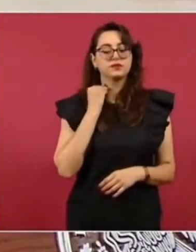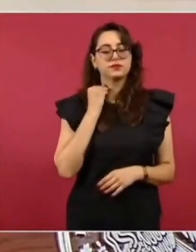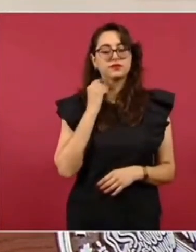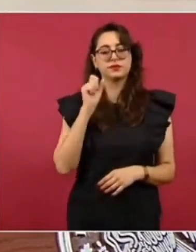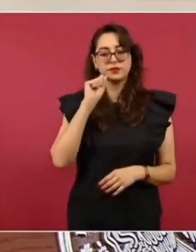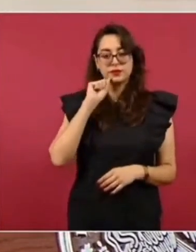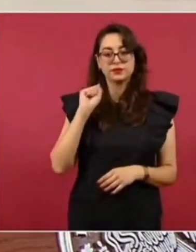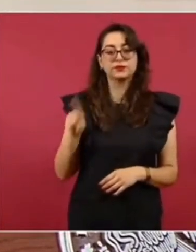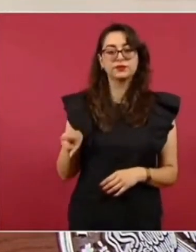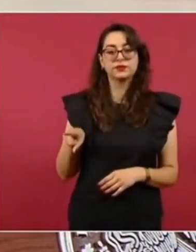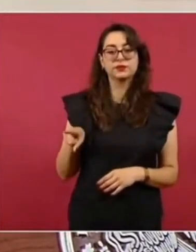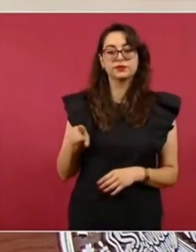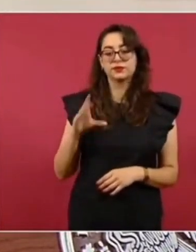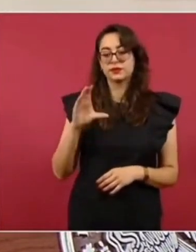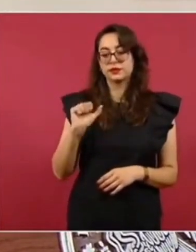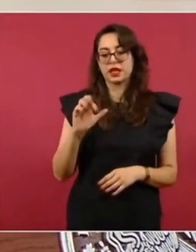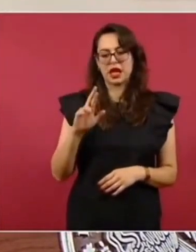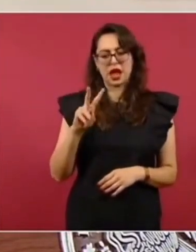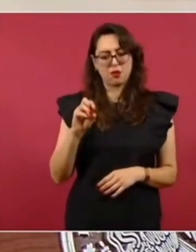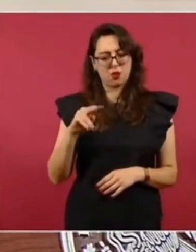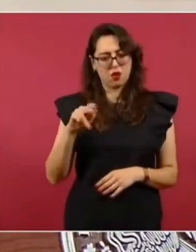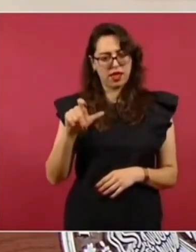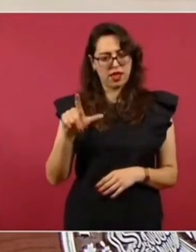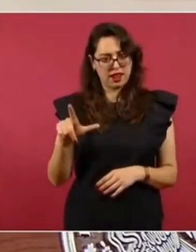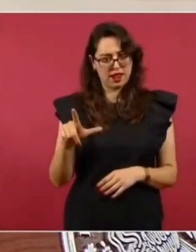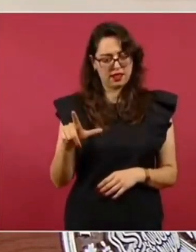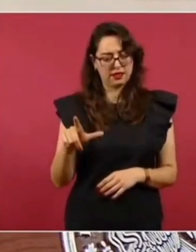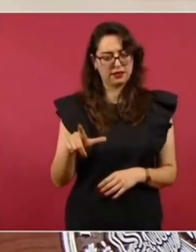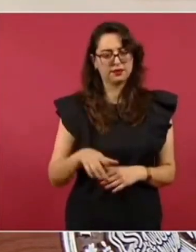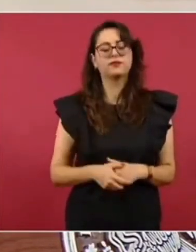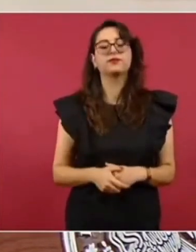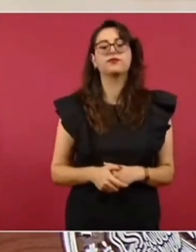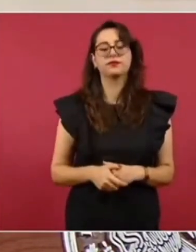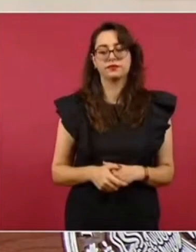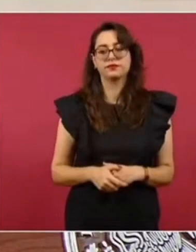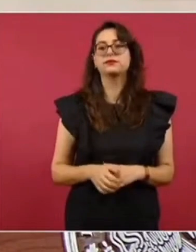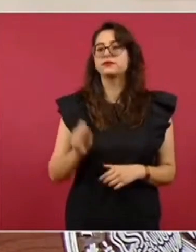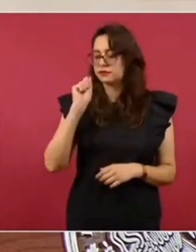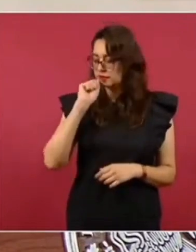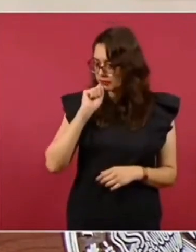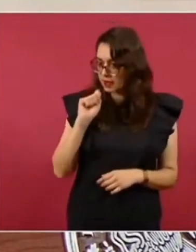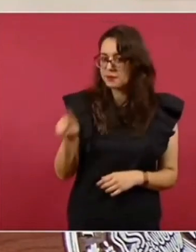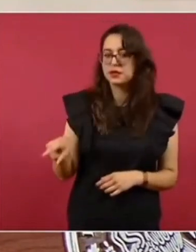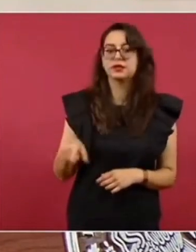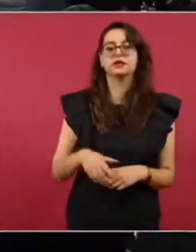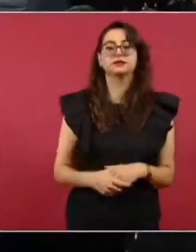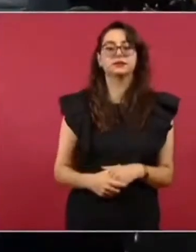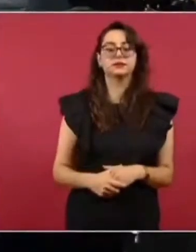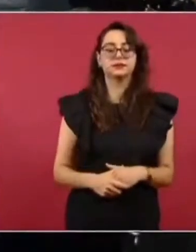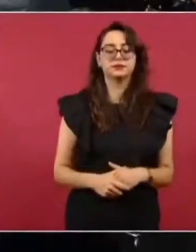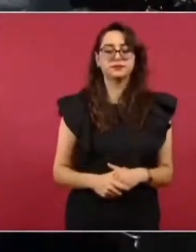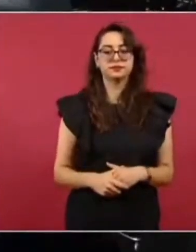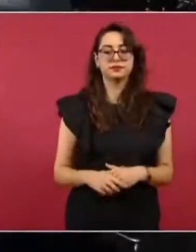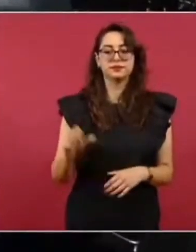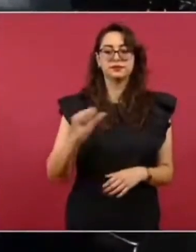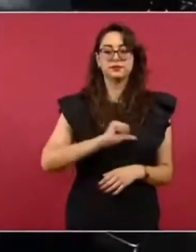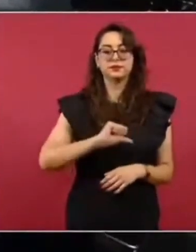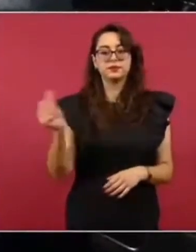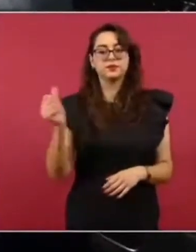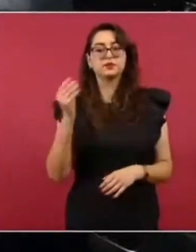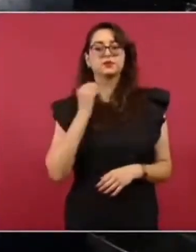Otro Carbonell Miguel Carbonell Otro